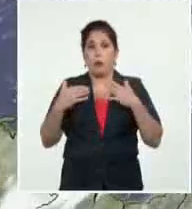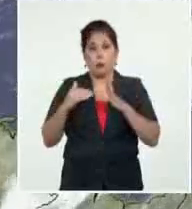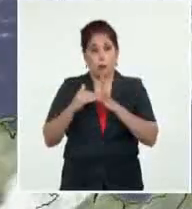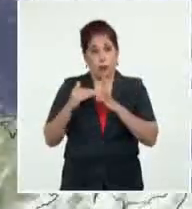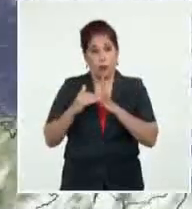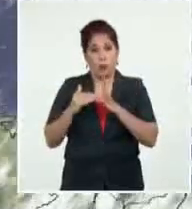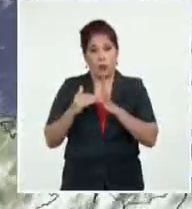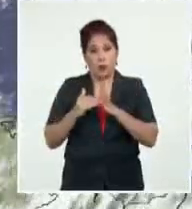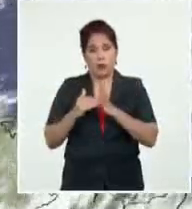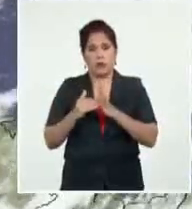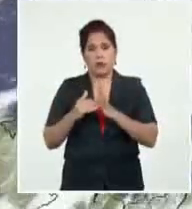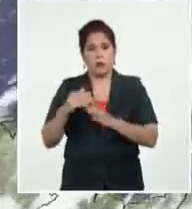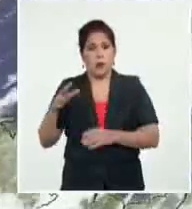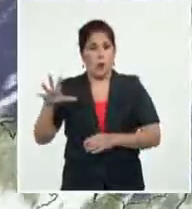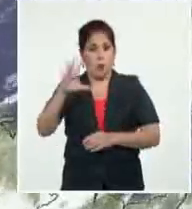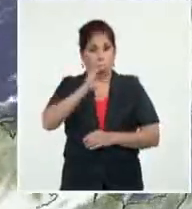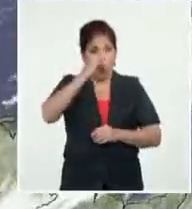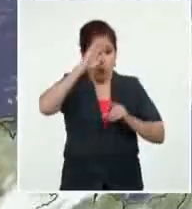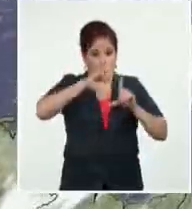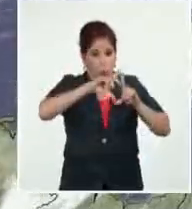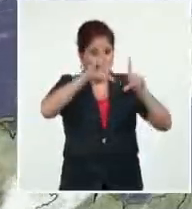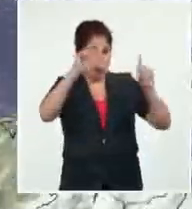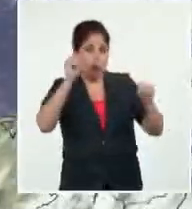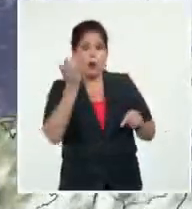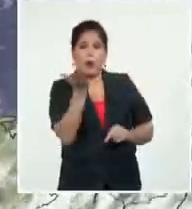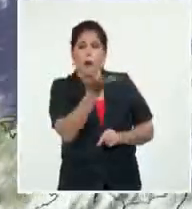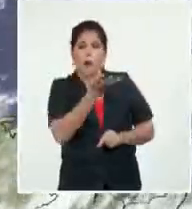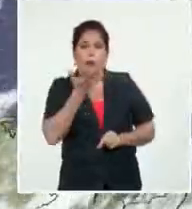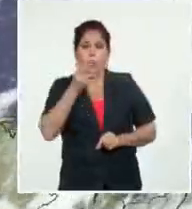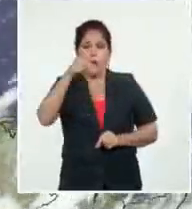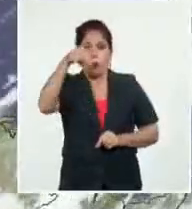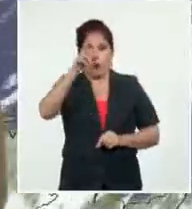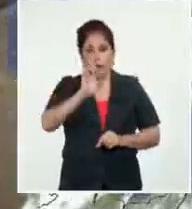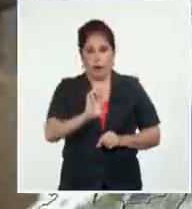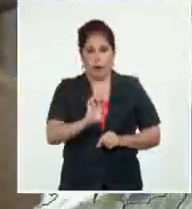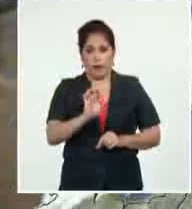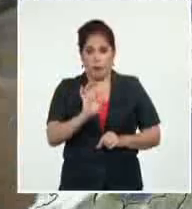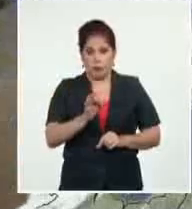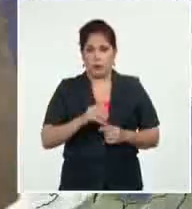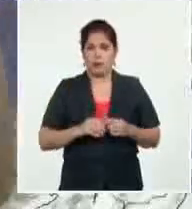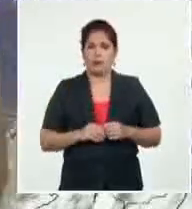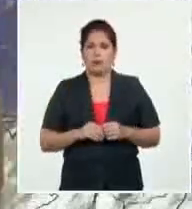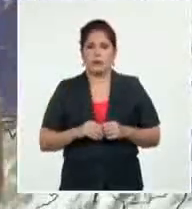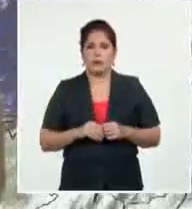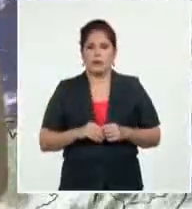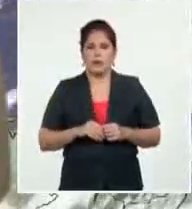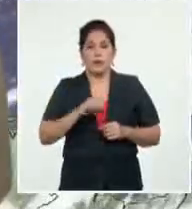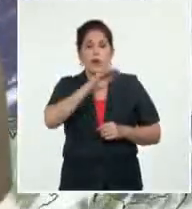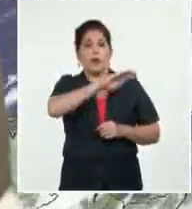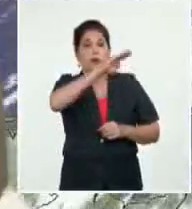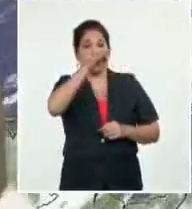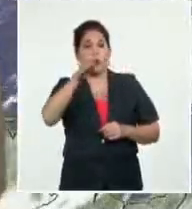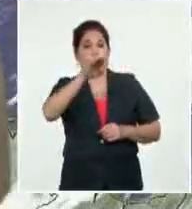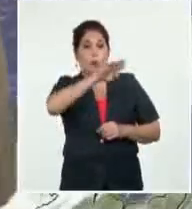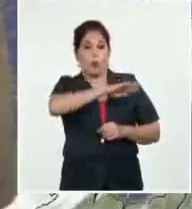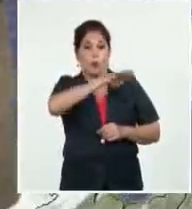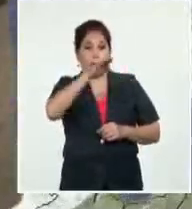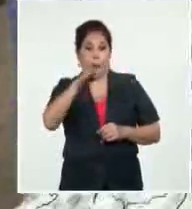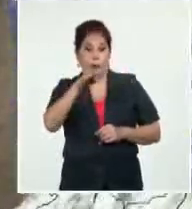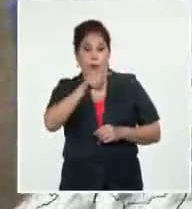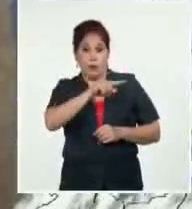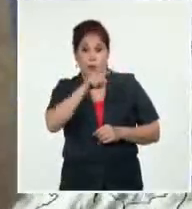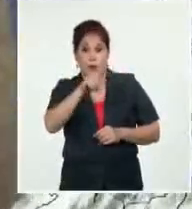Y bueno, en el resto del territorio nacional soplan entre el nordeste y el este y bueno, son superiores en zonas de la costa norte